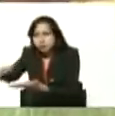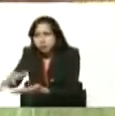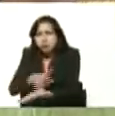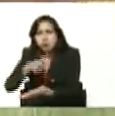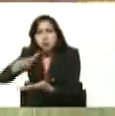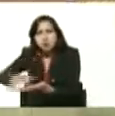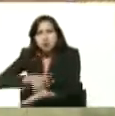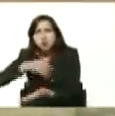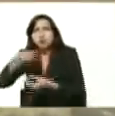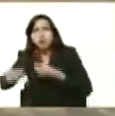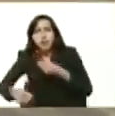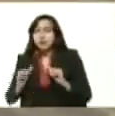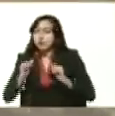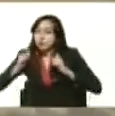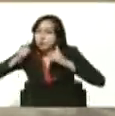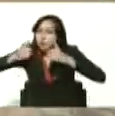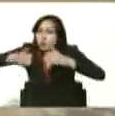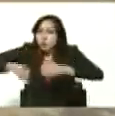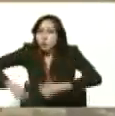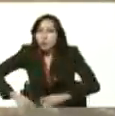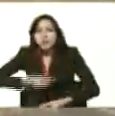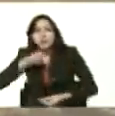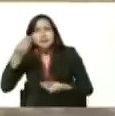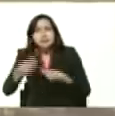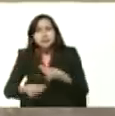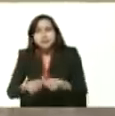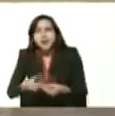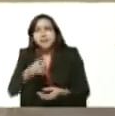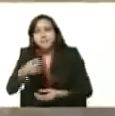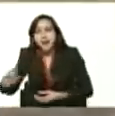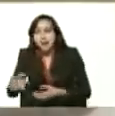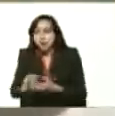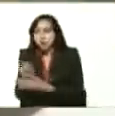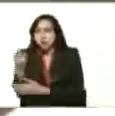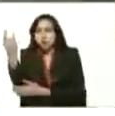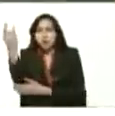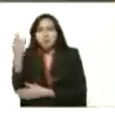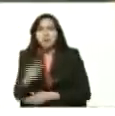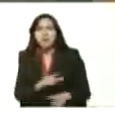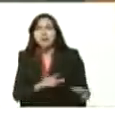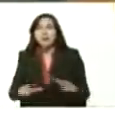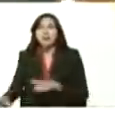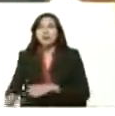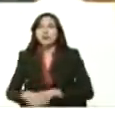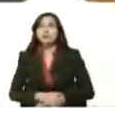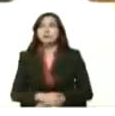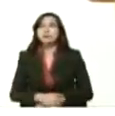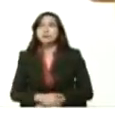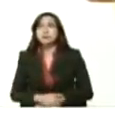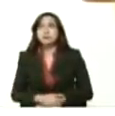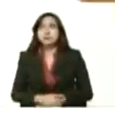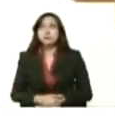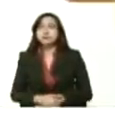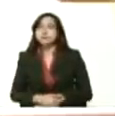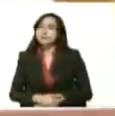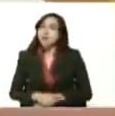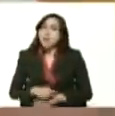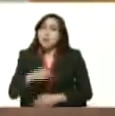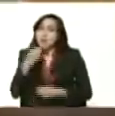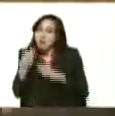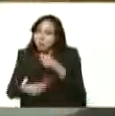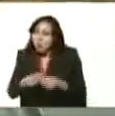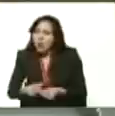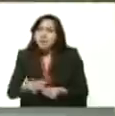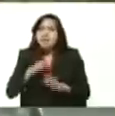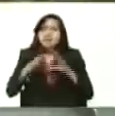cosecha y comienza entonces a llegar el arroz Guillermo que te ha parecido la siembra cuéntale al presidente y al